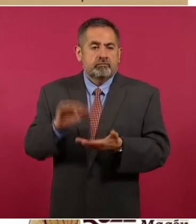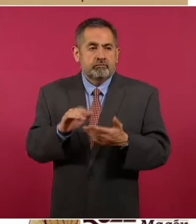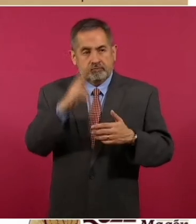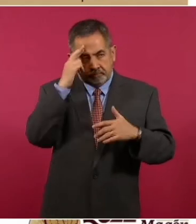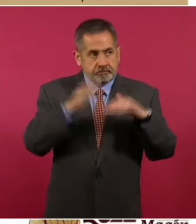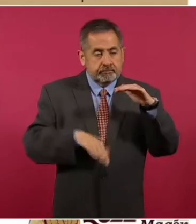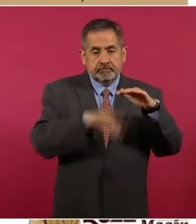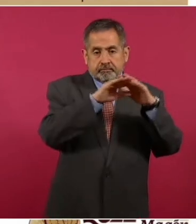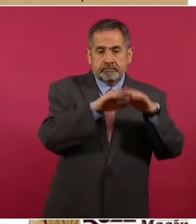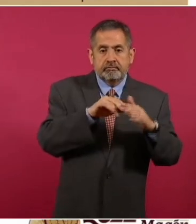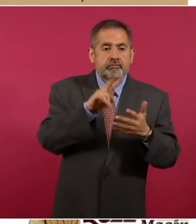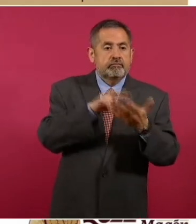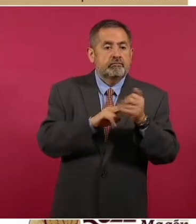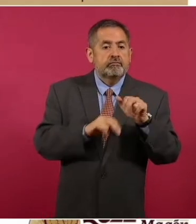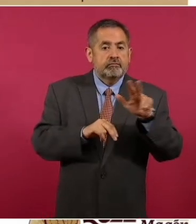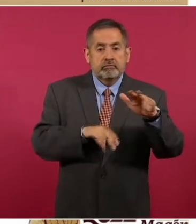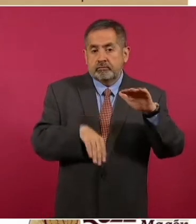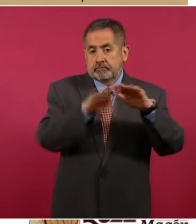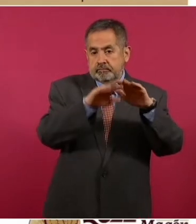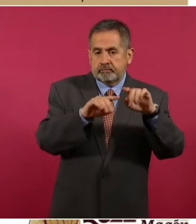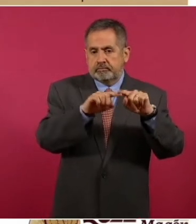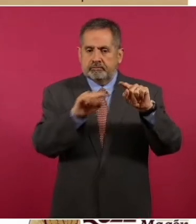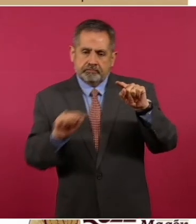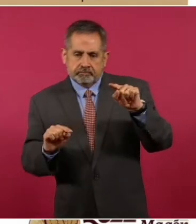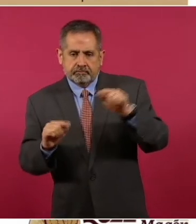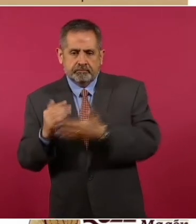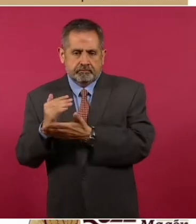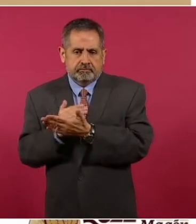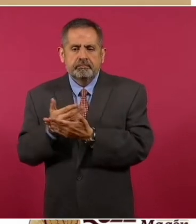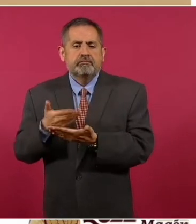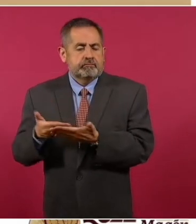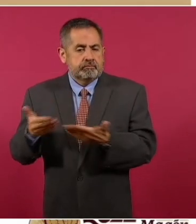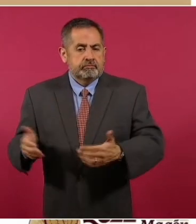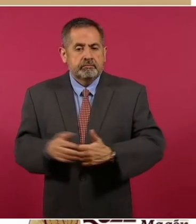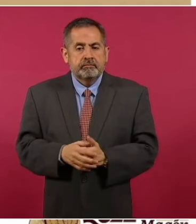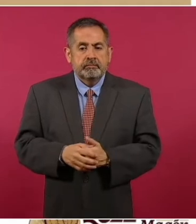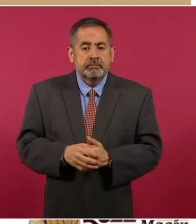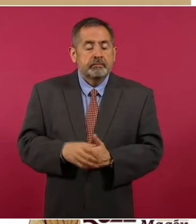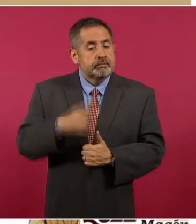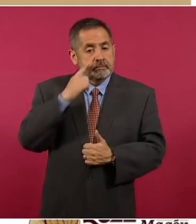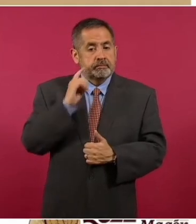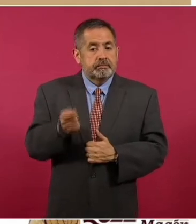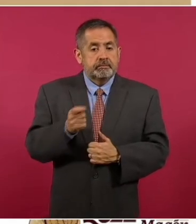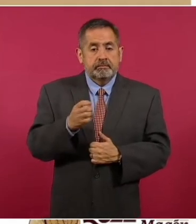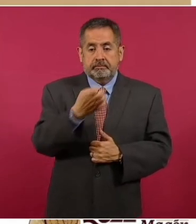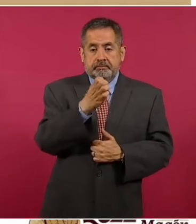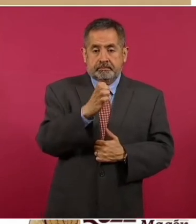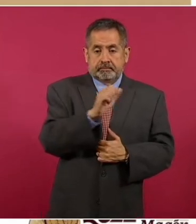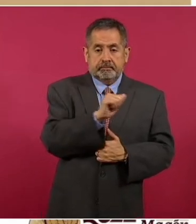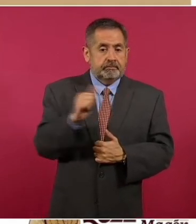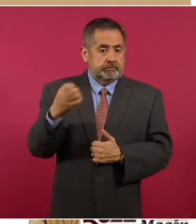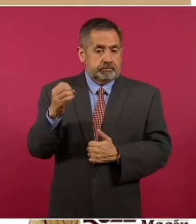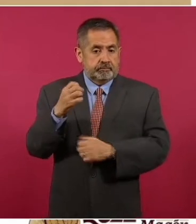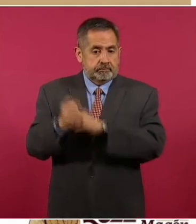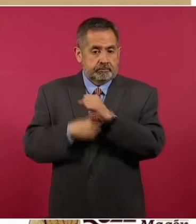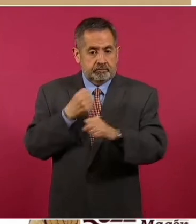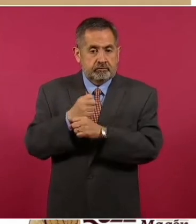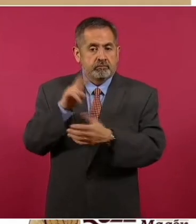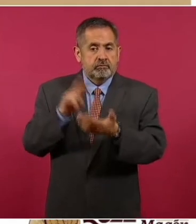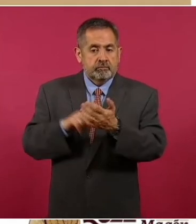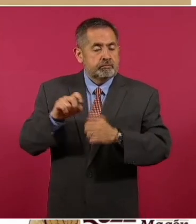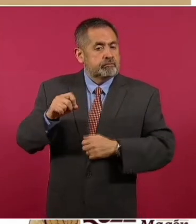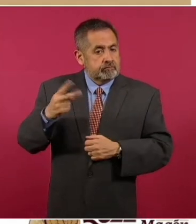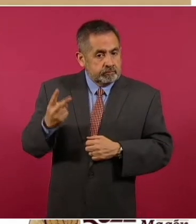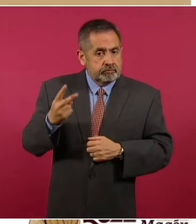histórico de 2018. Adelante. Y de enero a octubre de 2022 y